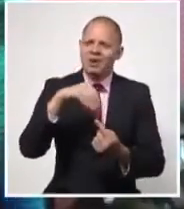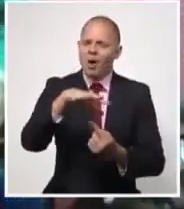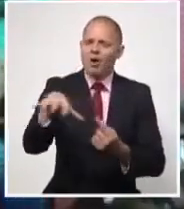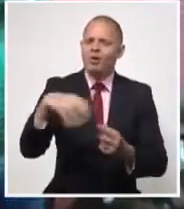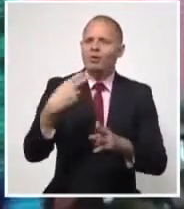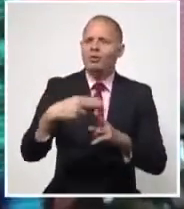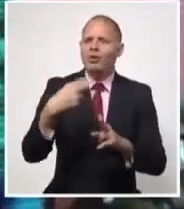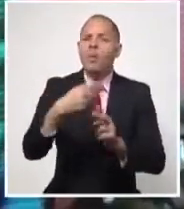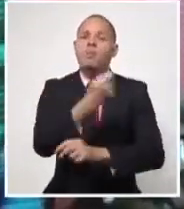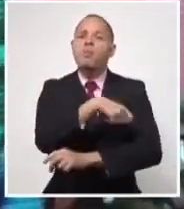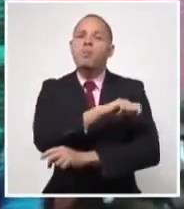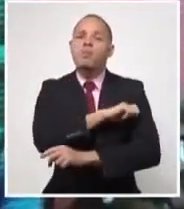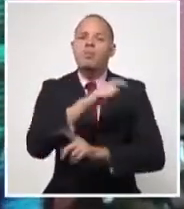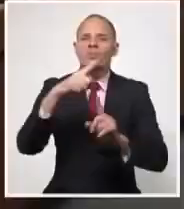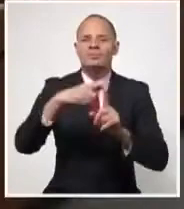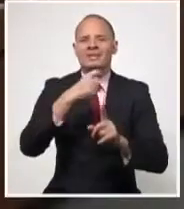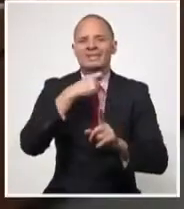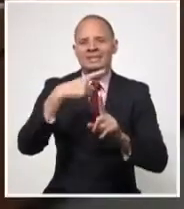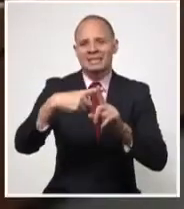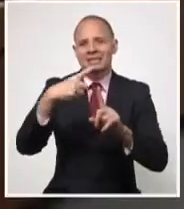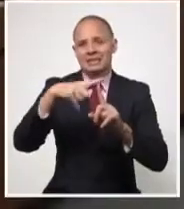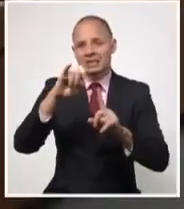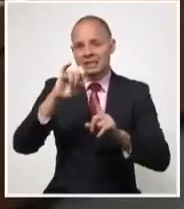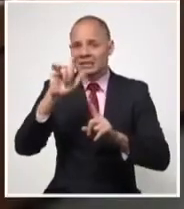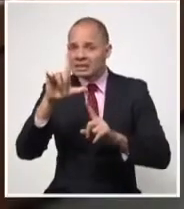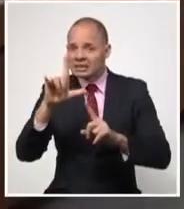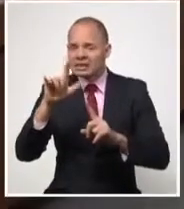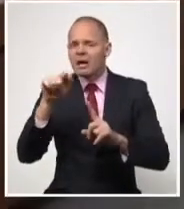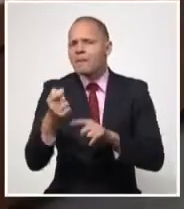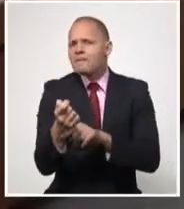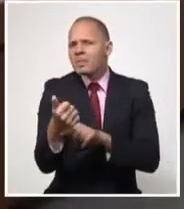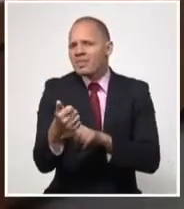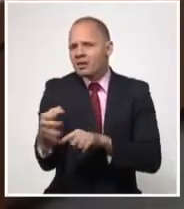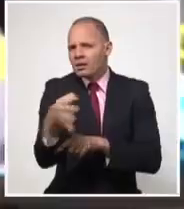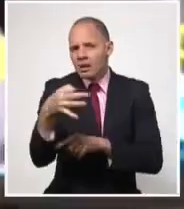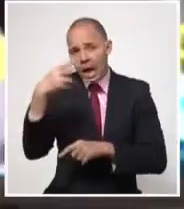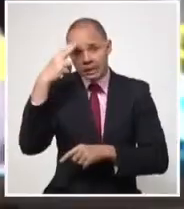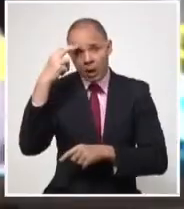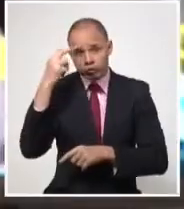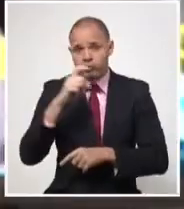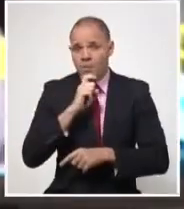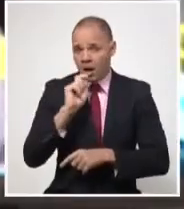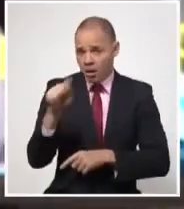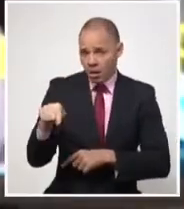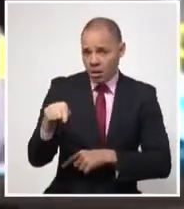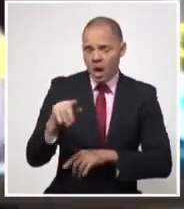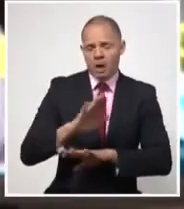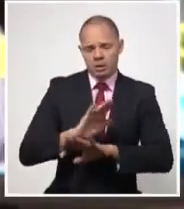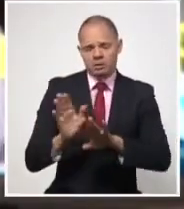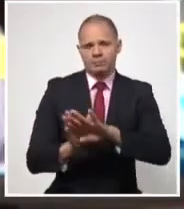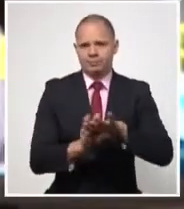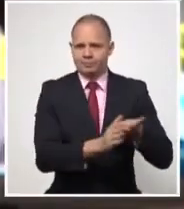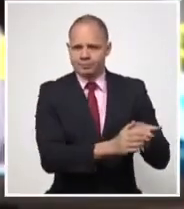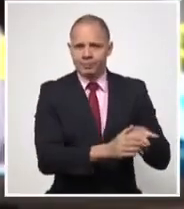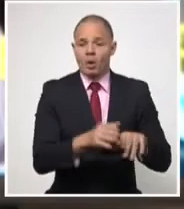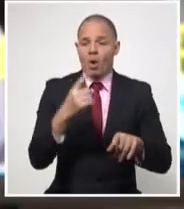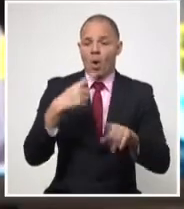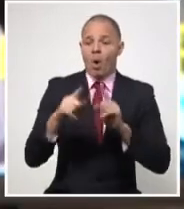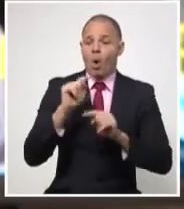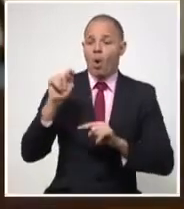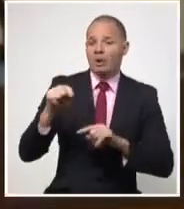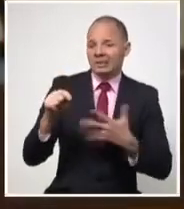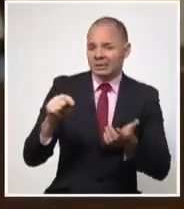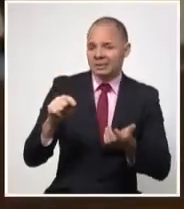se acerca a la zona de San Antonio. La vicegobernadora de Pinal de Río anunció que para evitar el rebrote de la enfermedad en Vuelta Abajo,